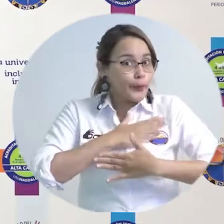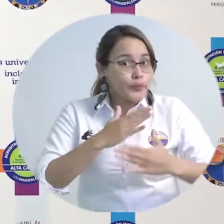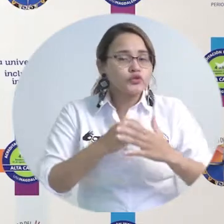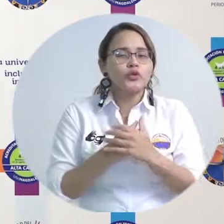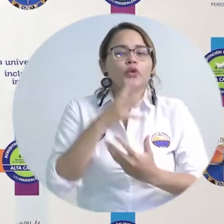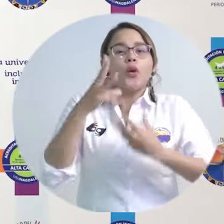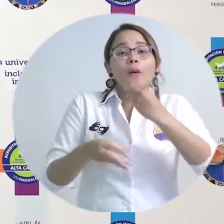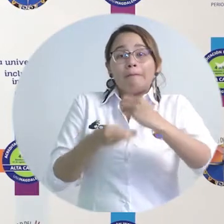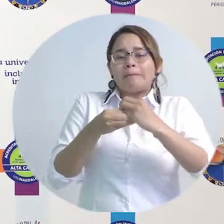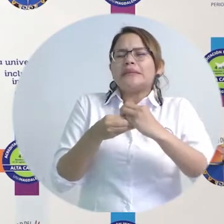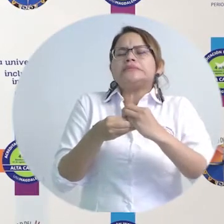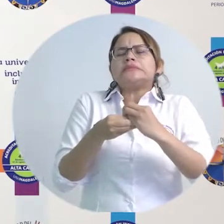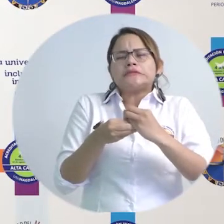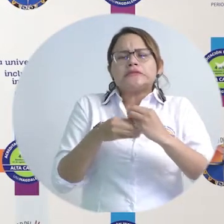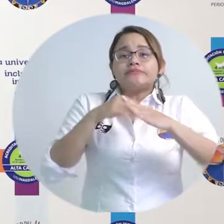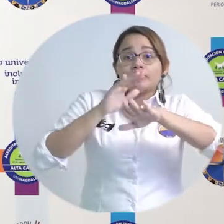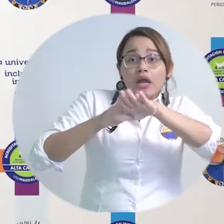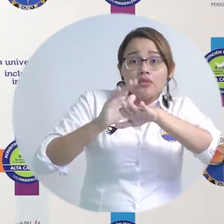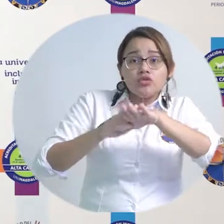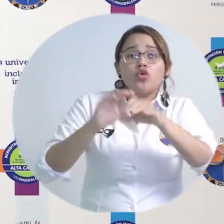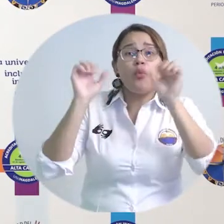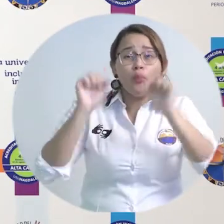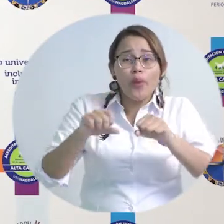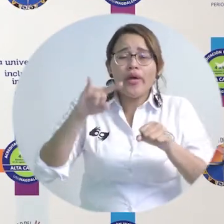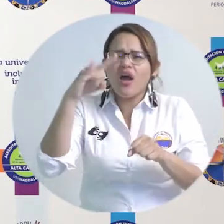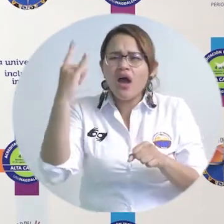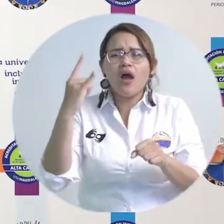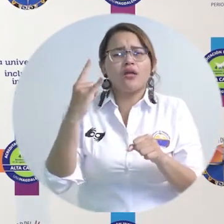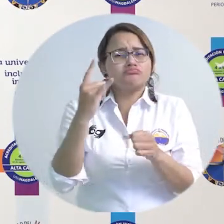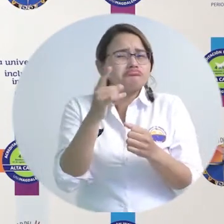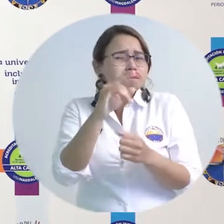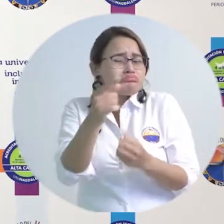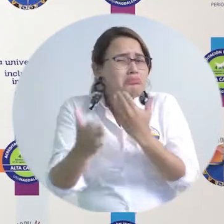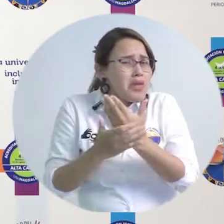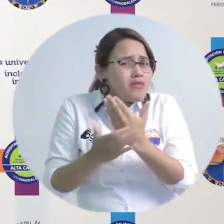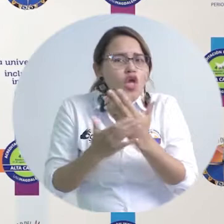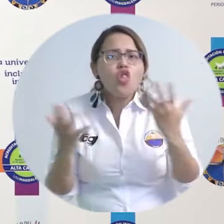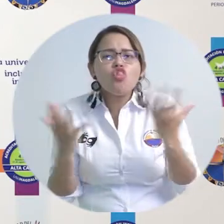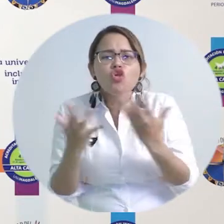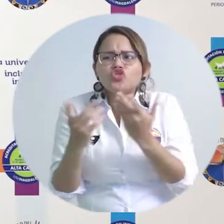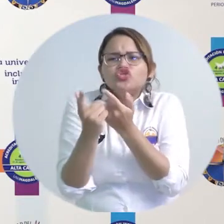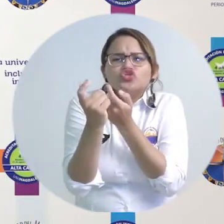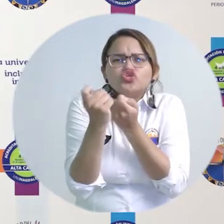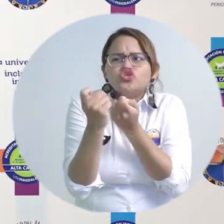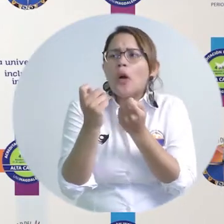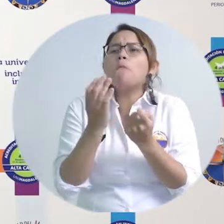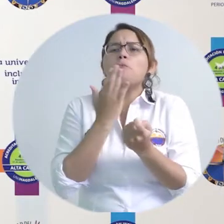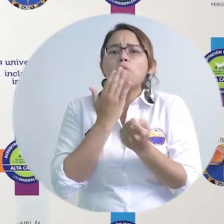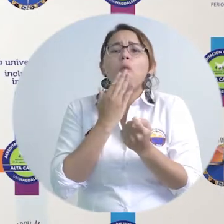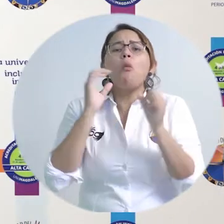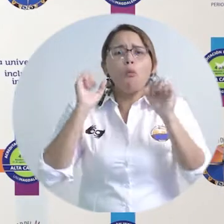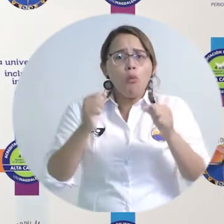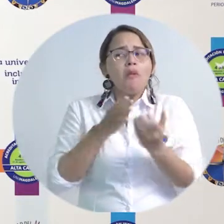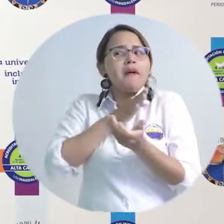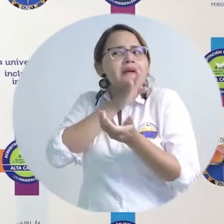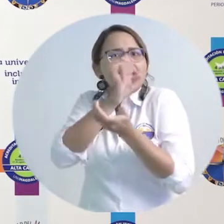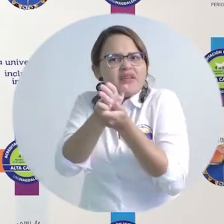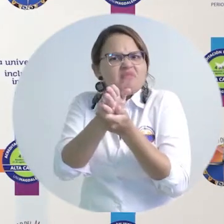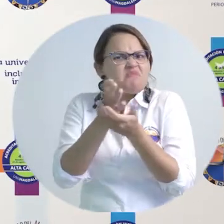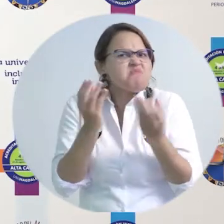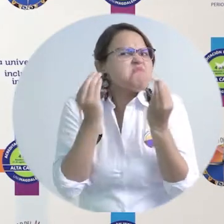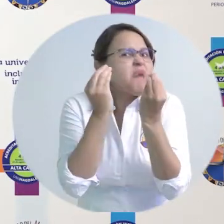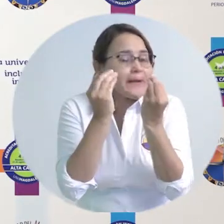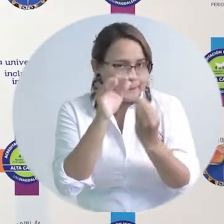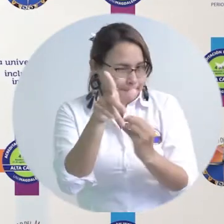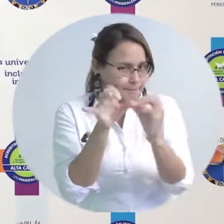fácil ir a reclamar su bono. En realidad, ¿qué le vamos a entregar o qué le van a entregar? El estudiante se va a presentar con su carnet de identidad o su cédula.